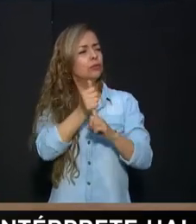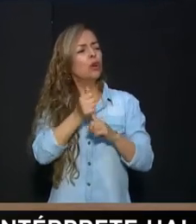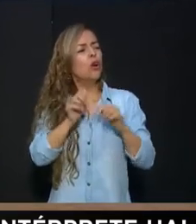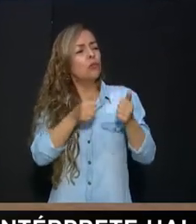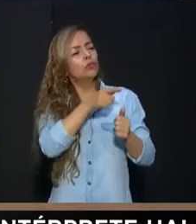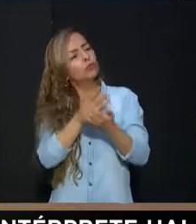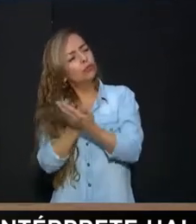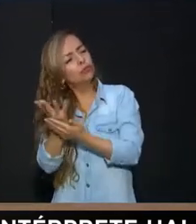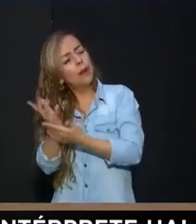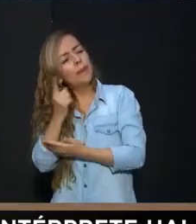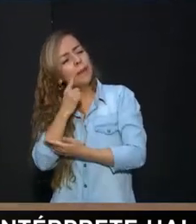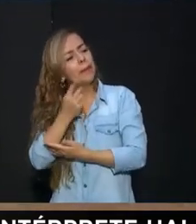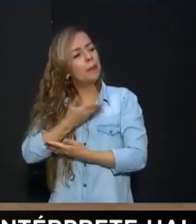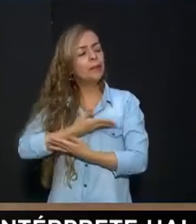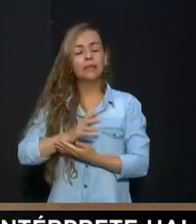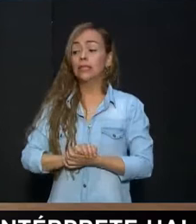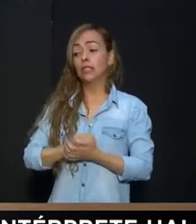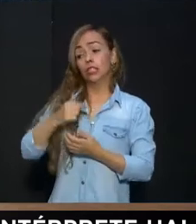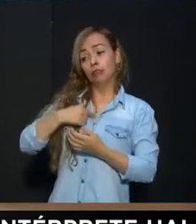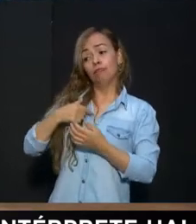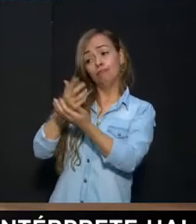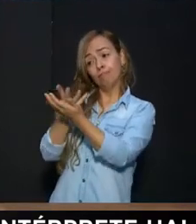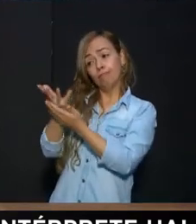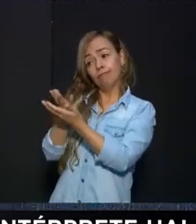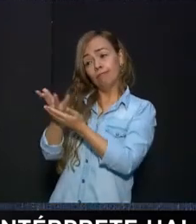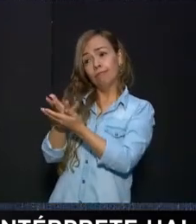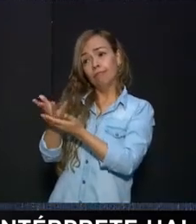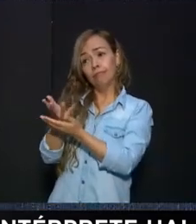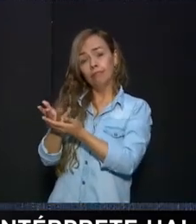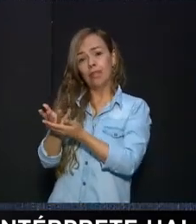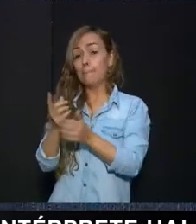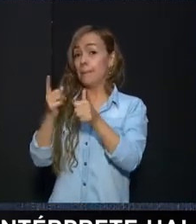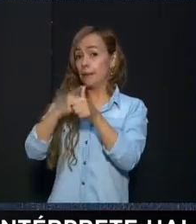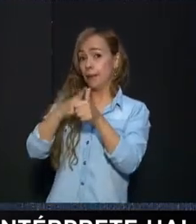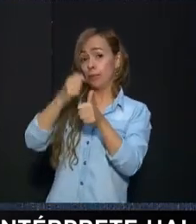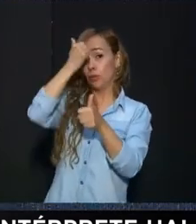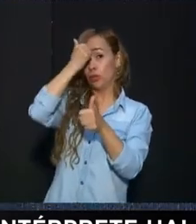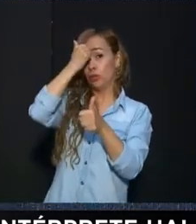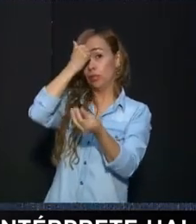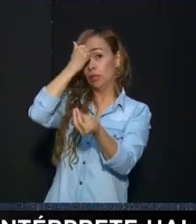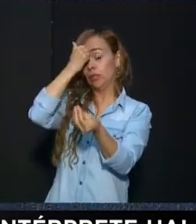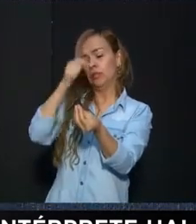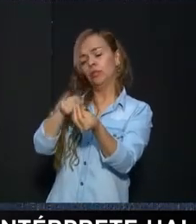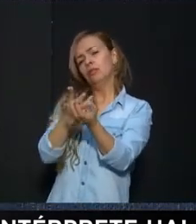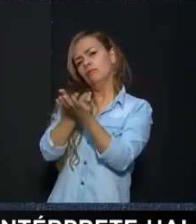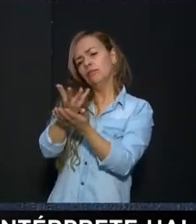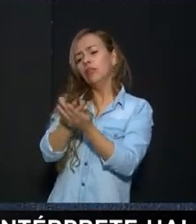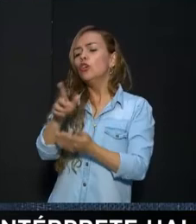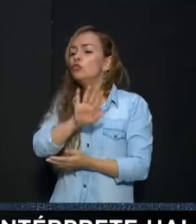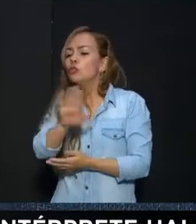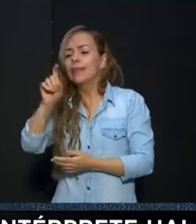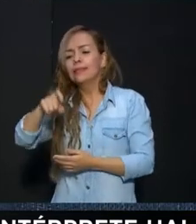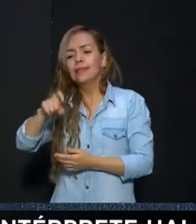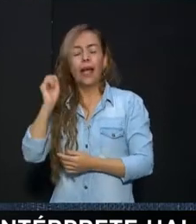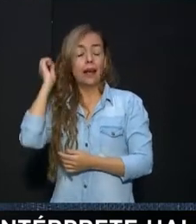Bueno Yo pienso que Una de las principales Recomendaciones Para los docentes Es que saquen a flote Toda su creatividad En este momento